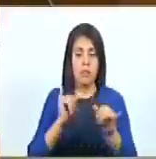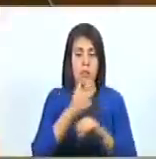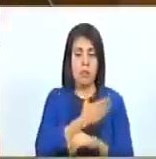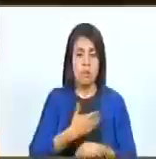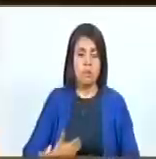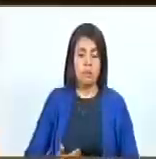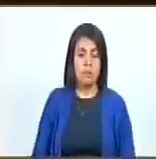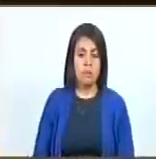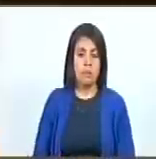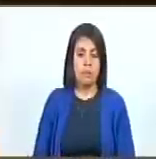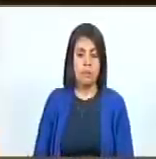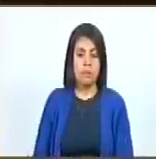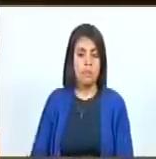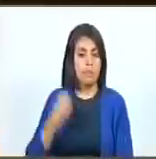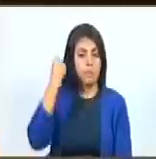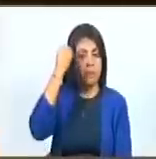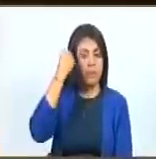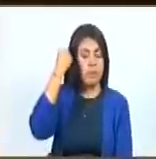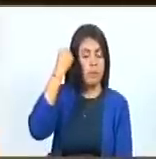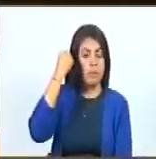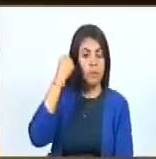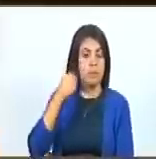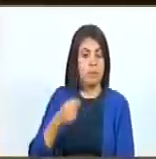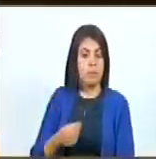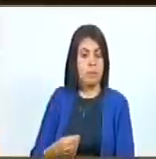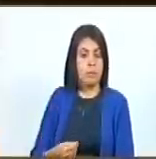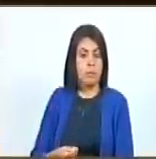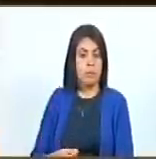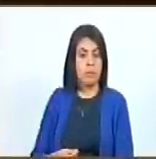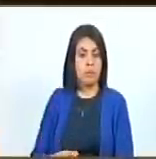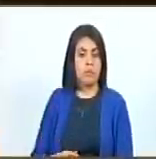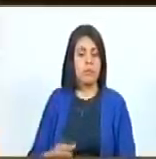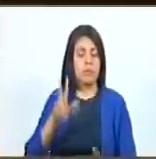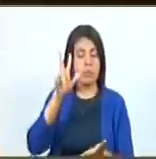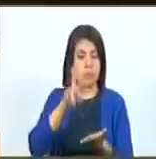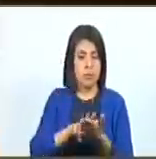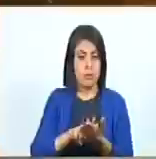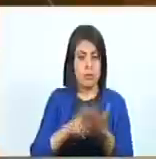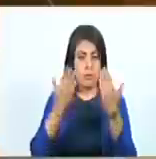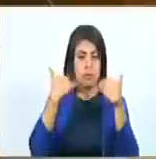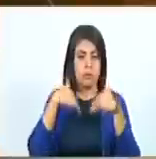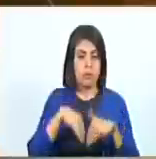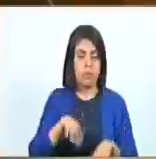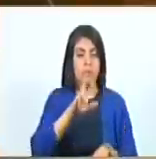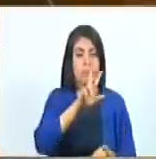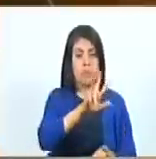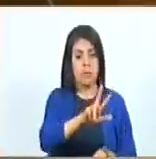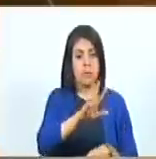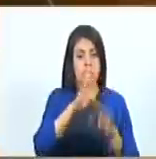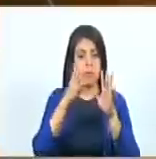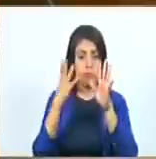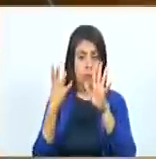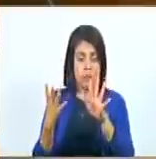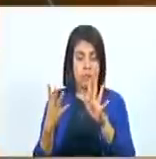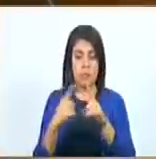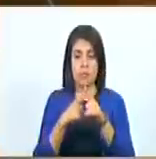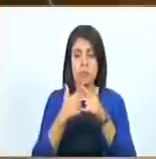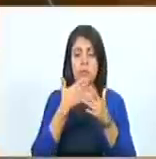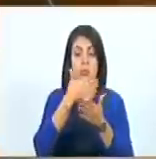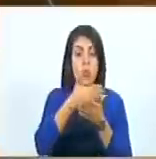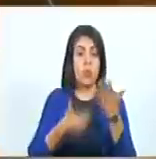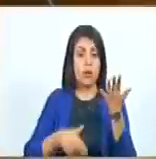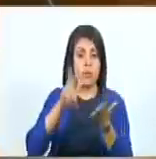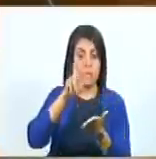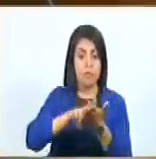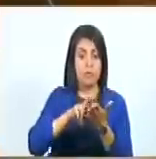presidente. En consideración. Aprobado. Siguiente. Trigésimo noveno. Se propone